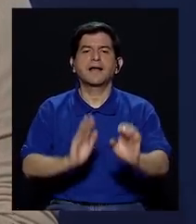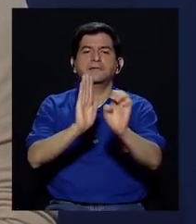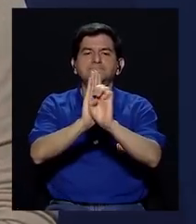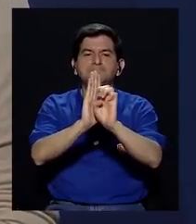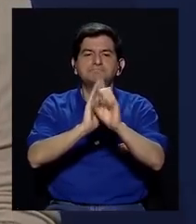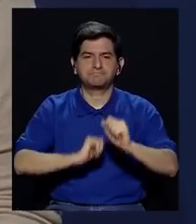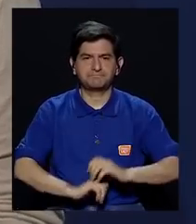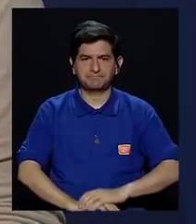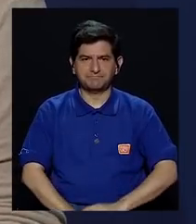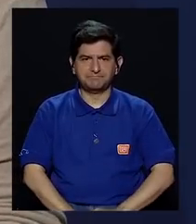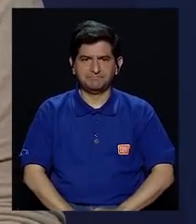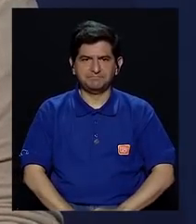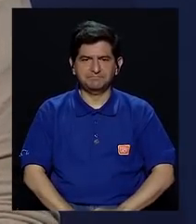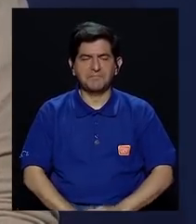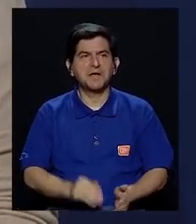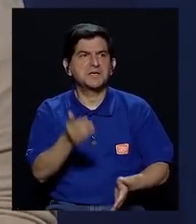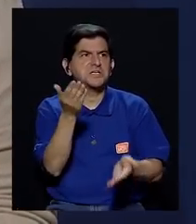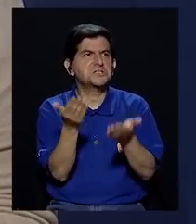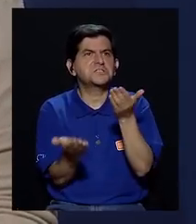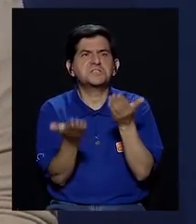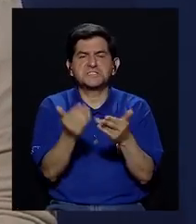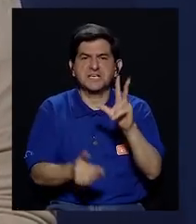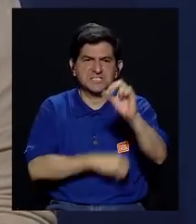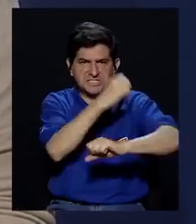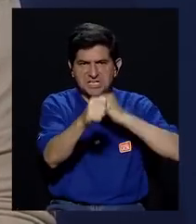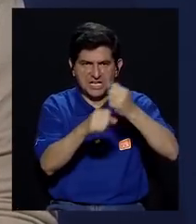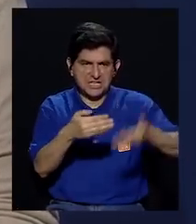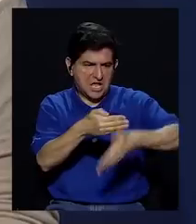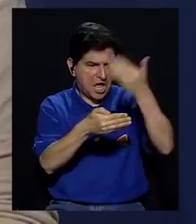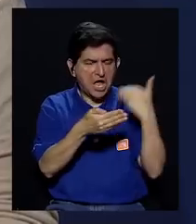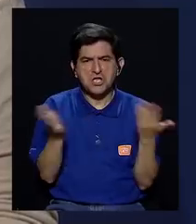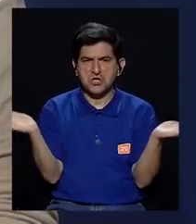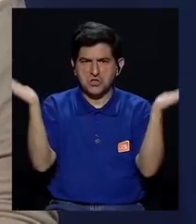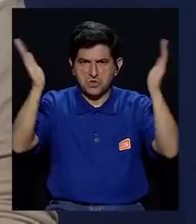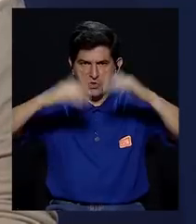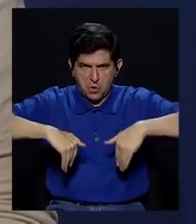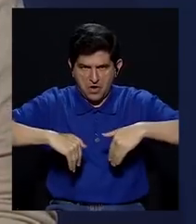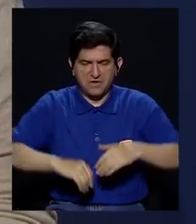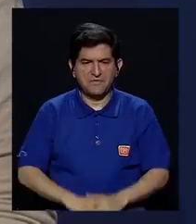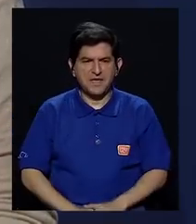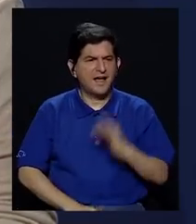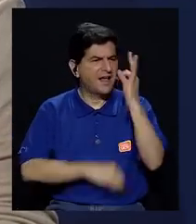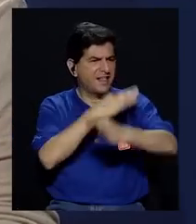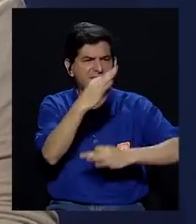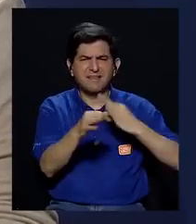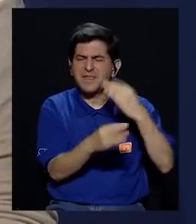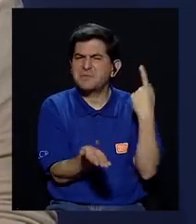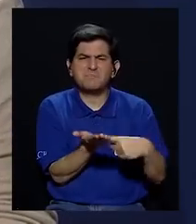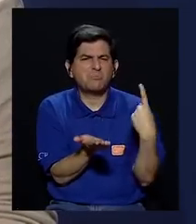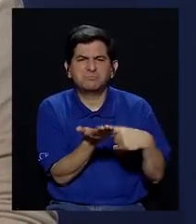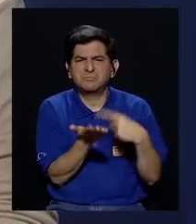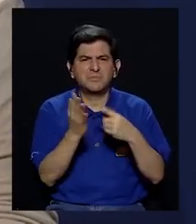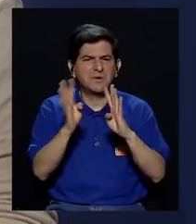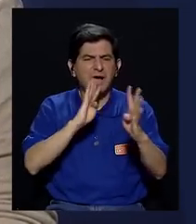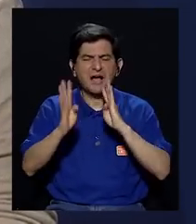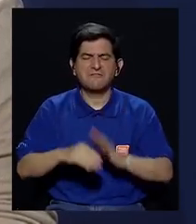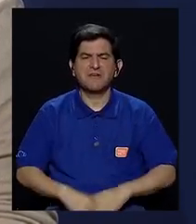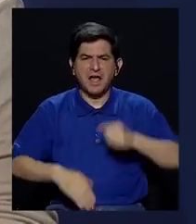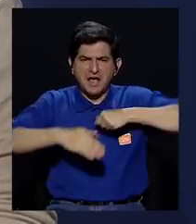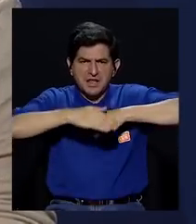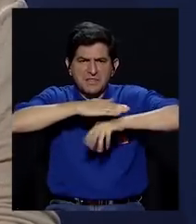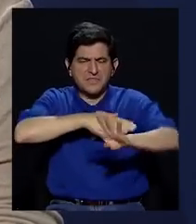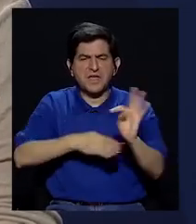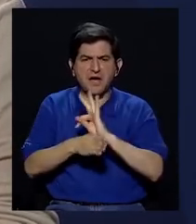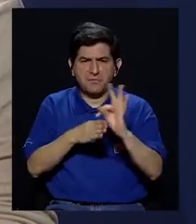Por ejemplo, hace 30 años no había ningún tipo de polémica por hablar de aborto